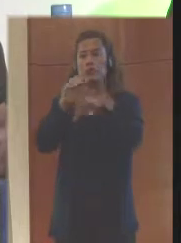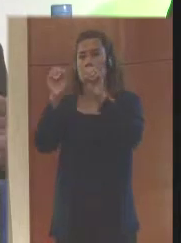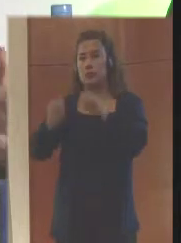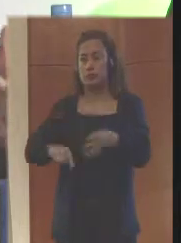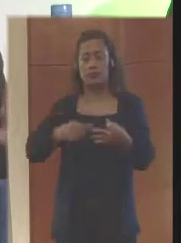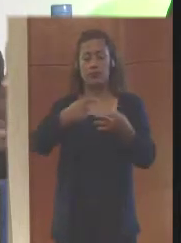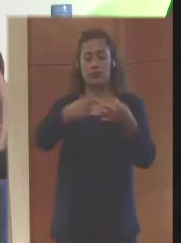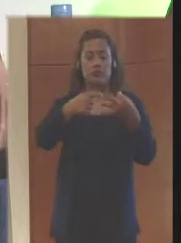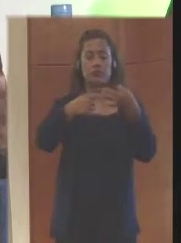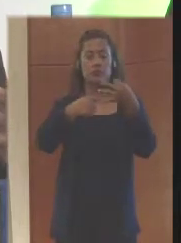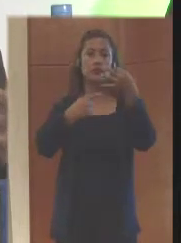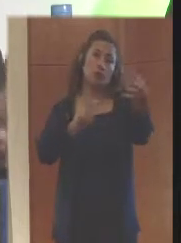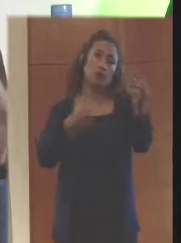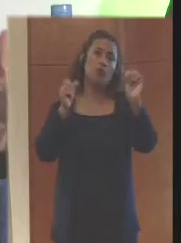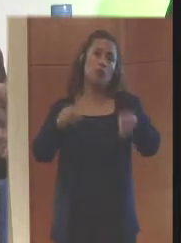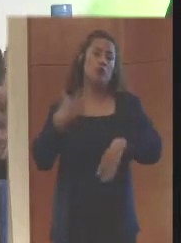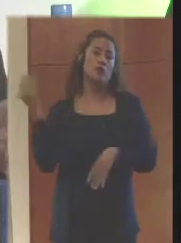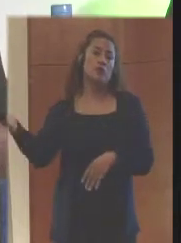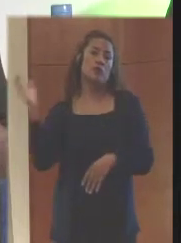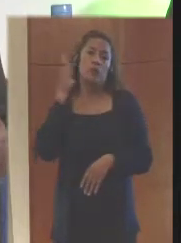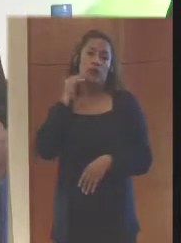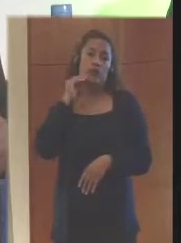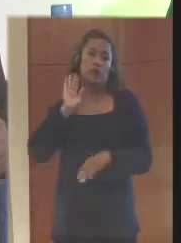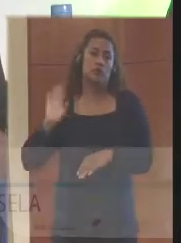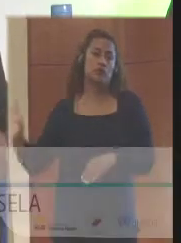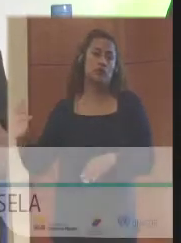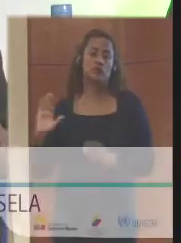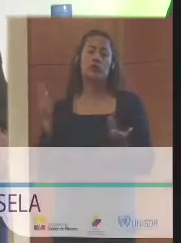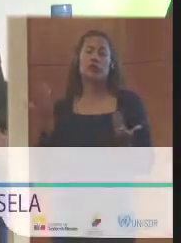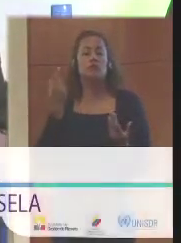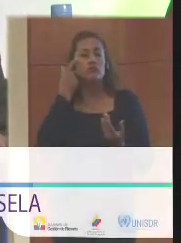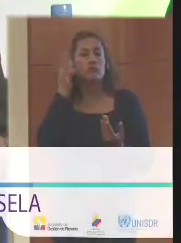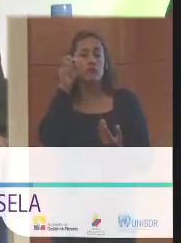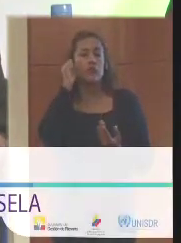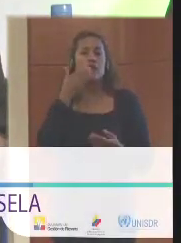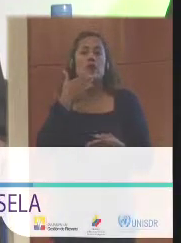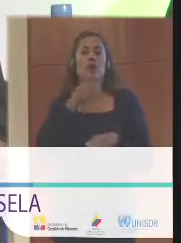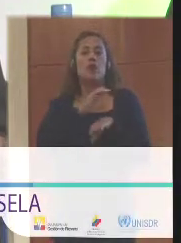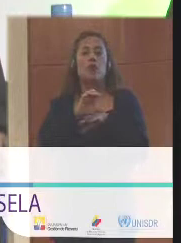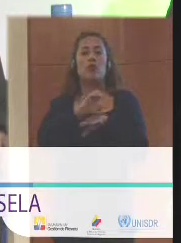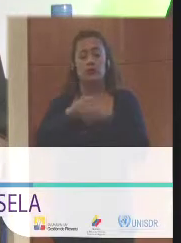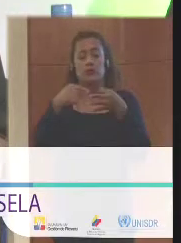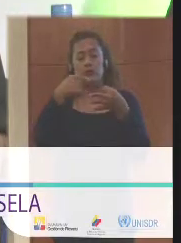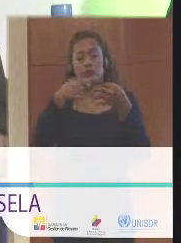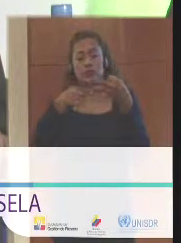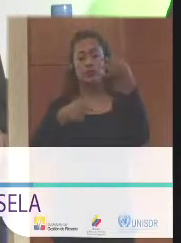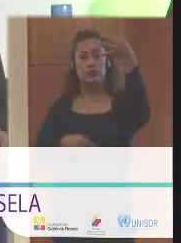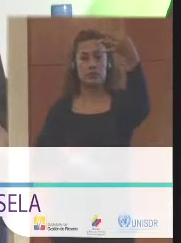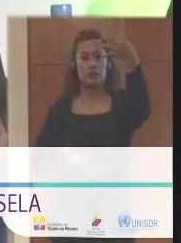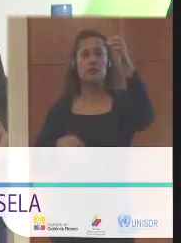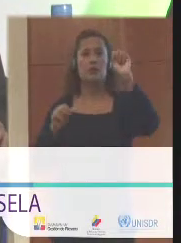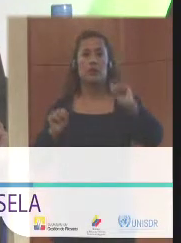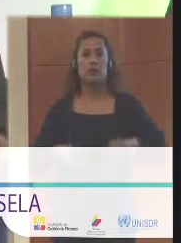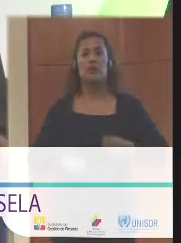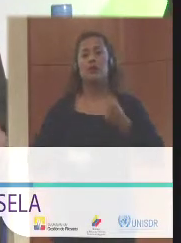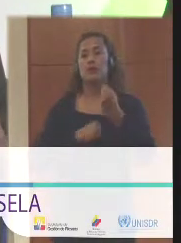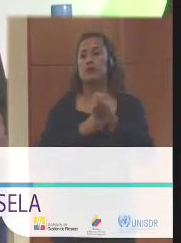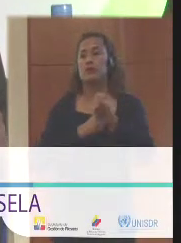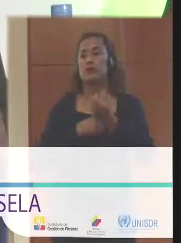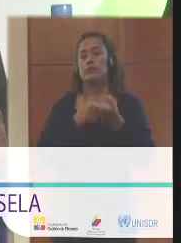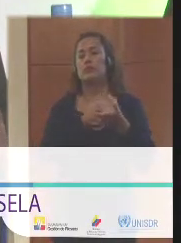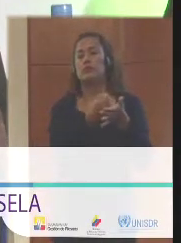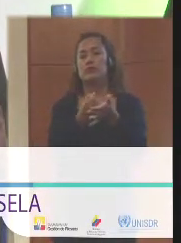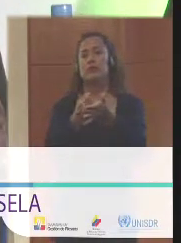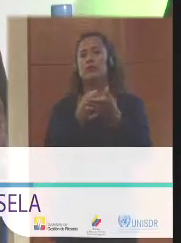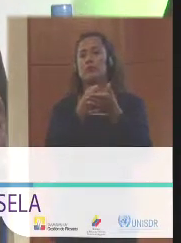pudiesen dar en función de la experiencia y el conocimiento que tienen sobre la materia, de lo que debería estar,